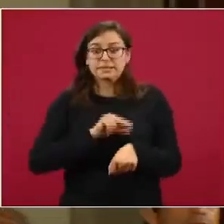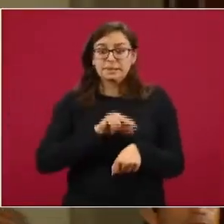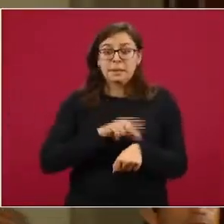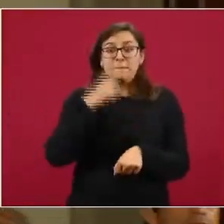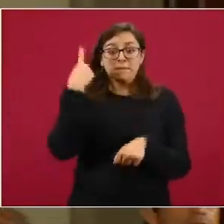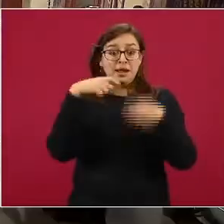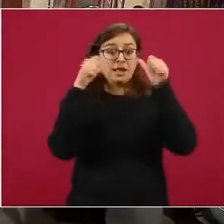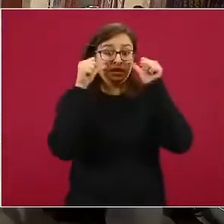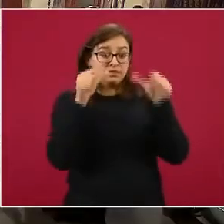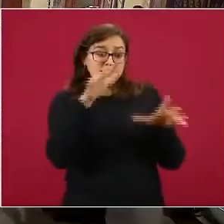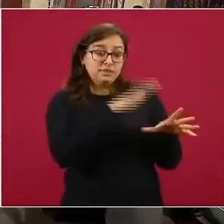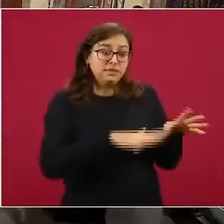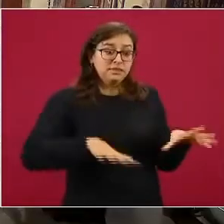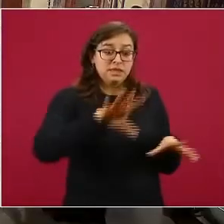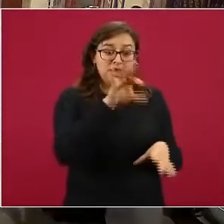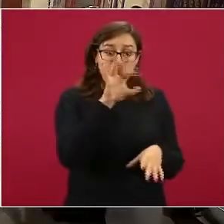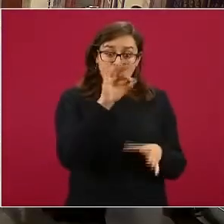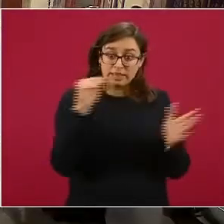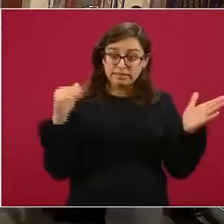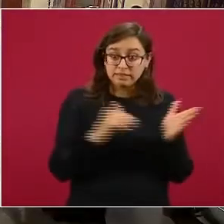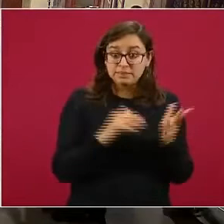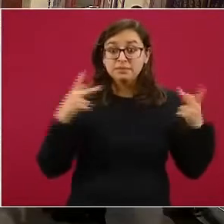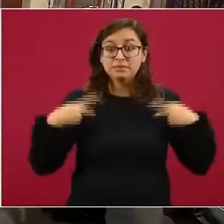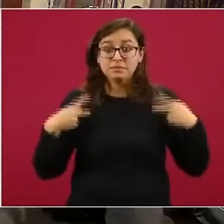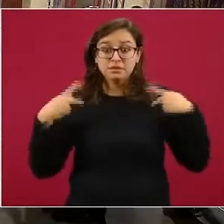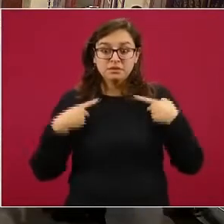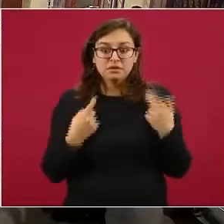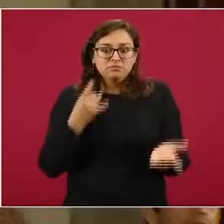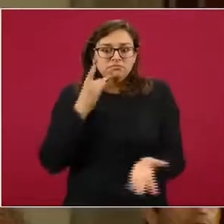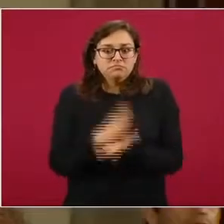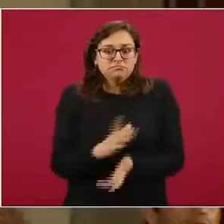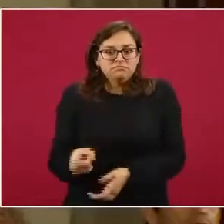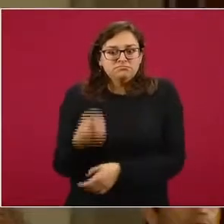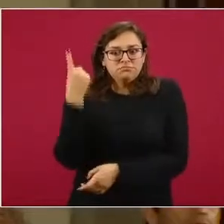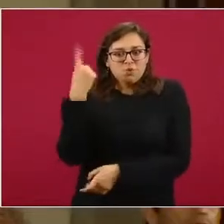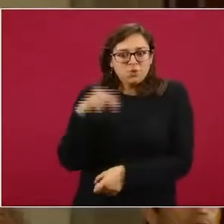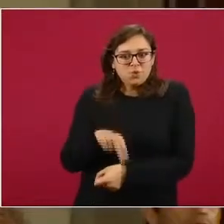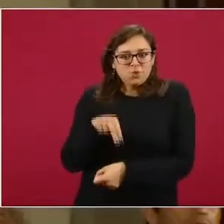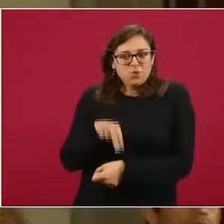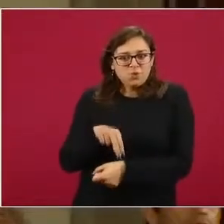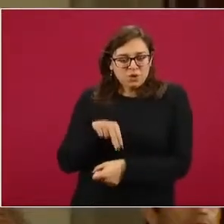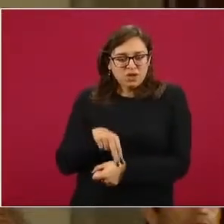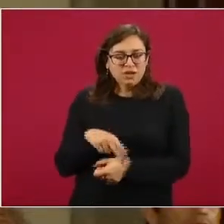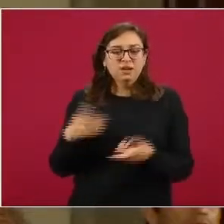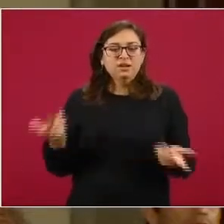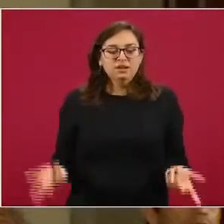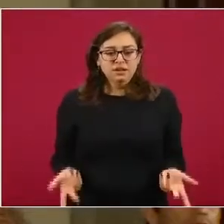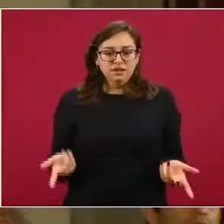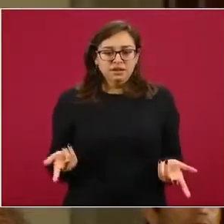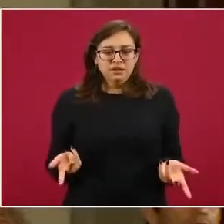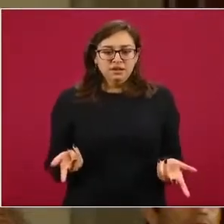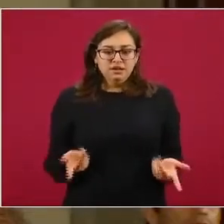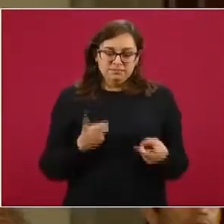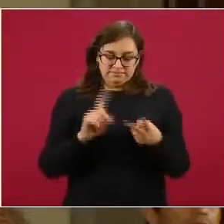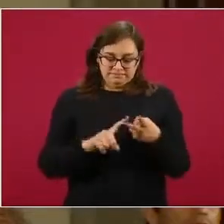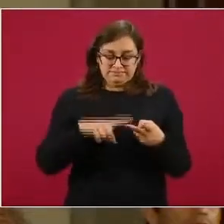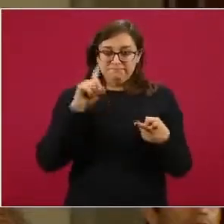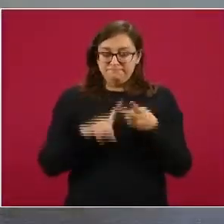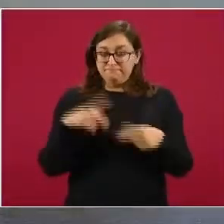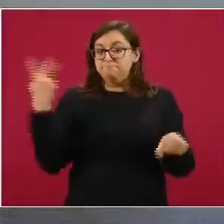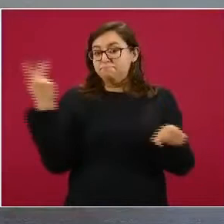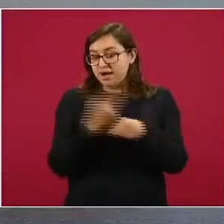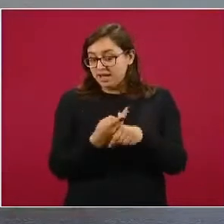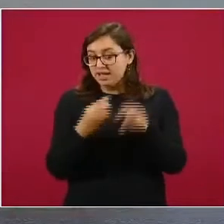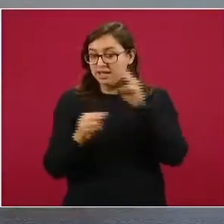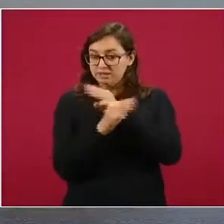mil personas de esa región, por ejemplo, hay un solo doctor. La otra es ¿qué pasa con los insumos? Tenemos ahí, por